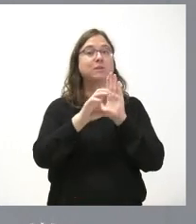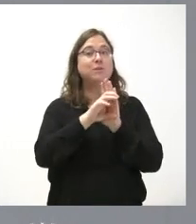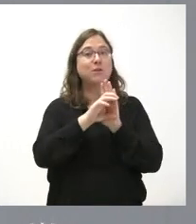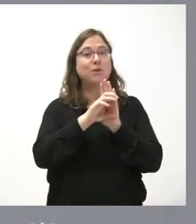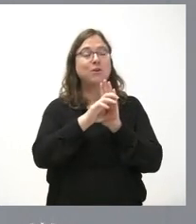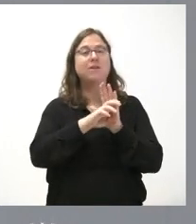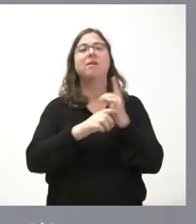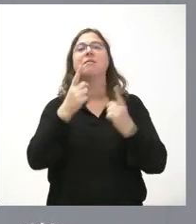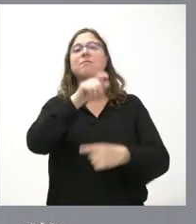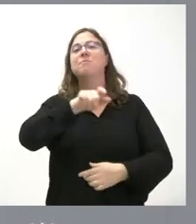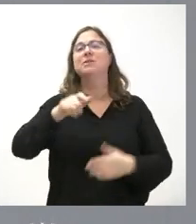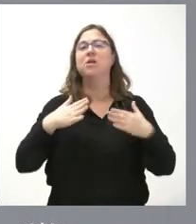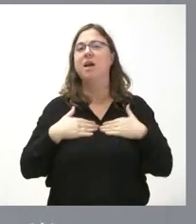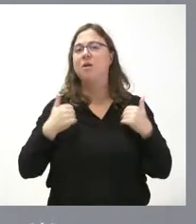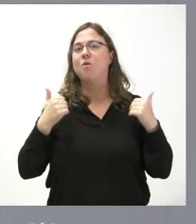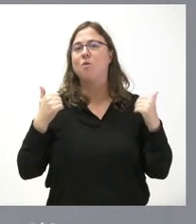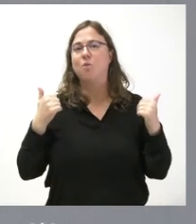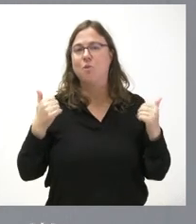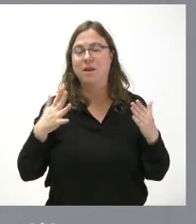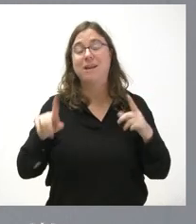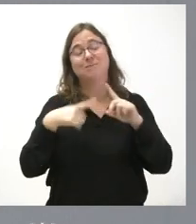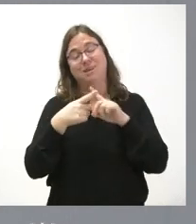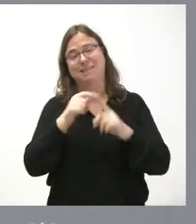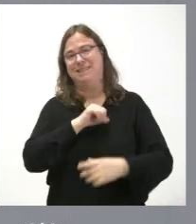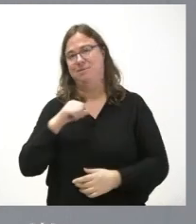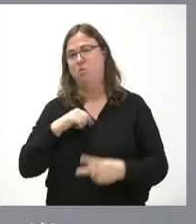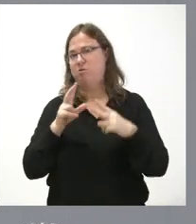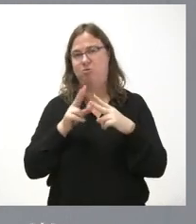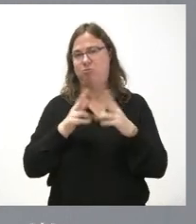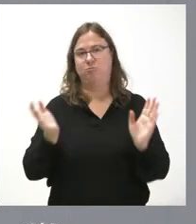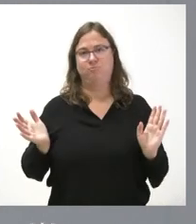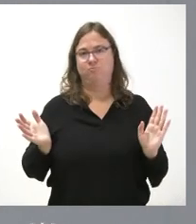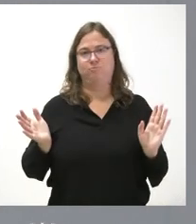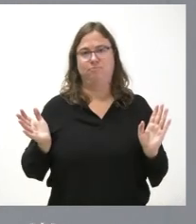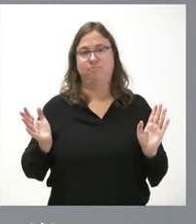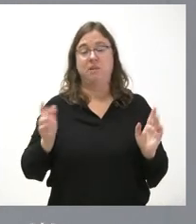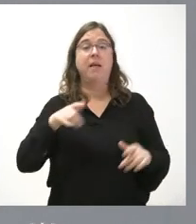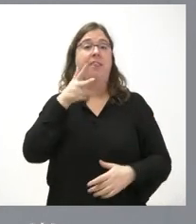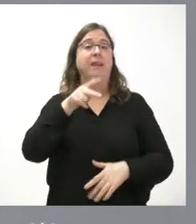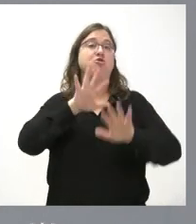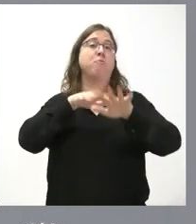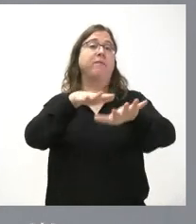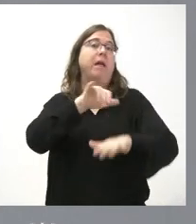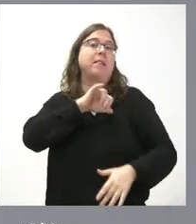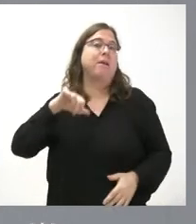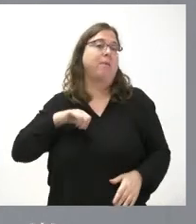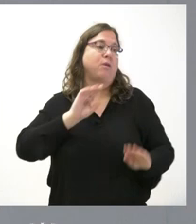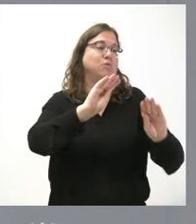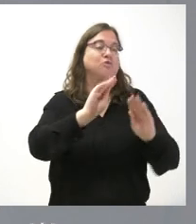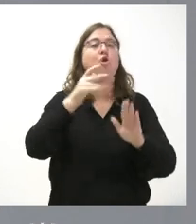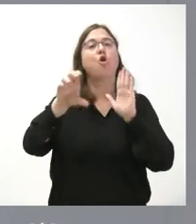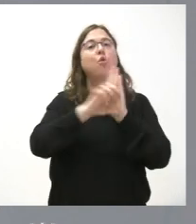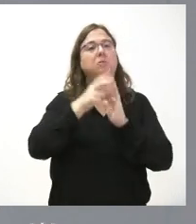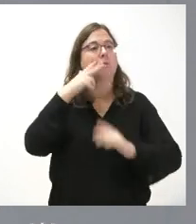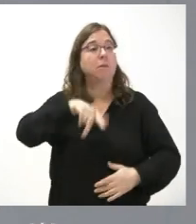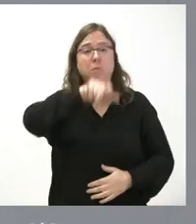ese derecho institucional e individual. Insisto, manifestarse es un derecho individual reconocido en la Constitución